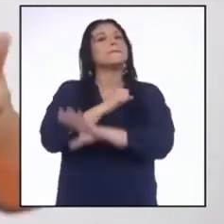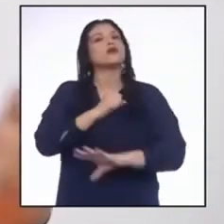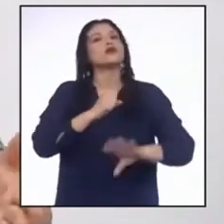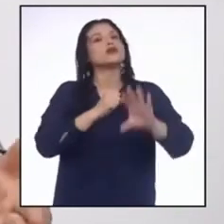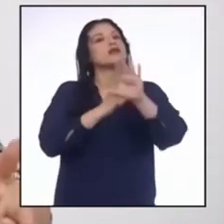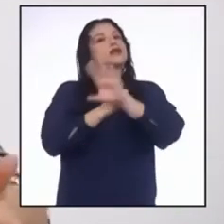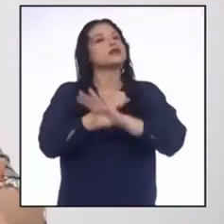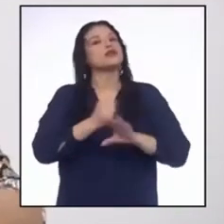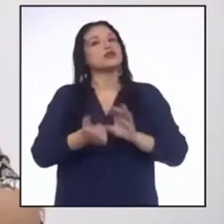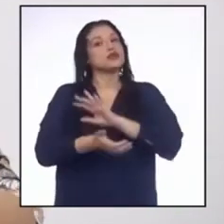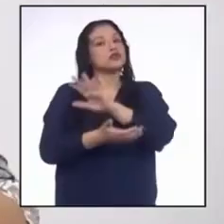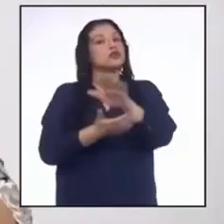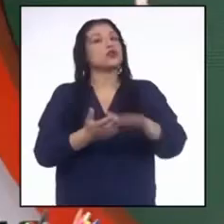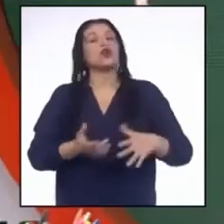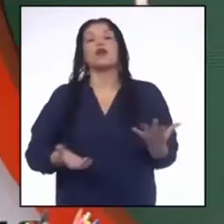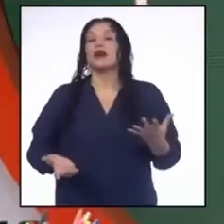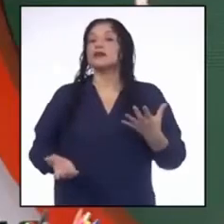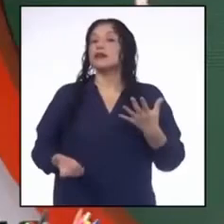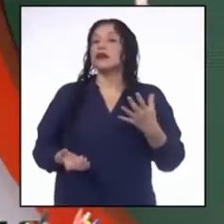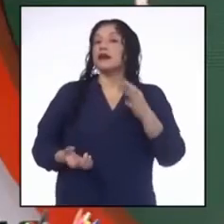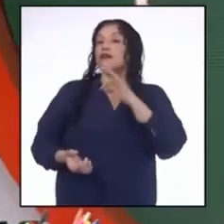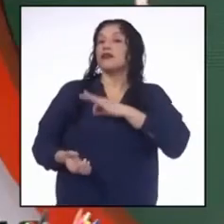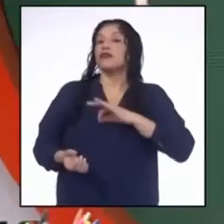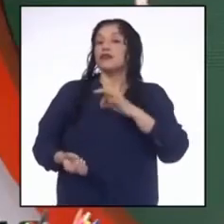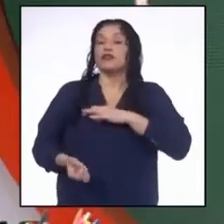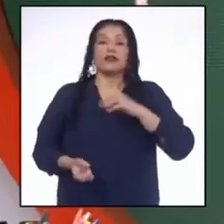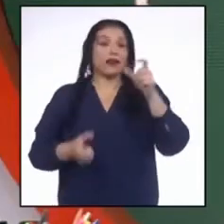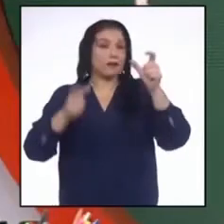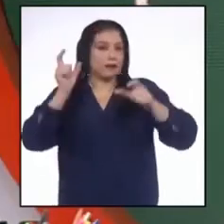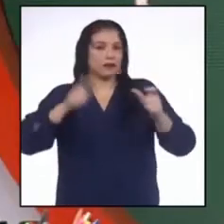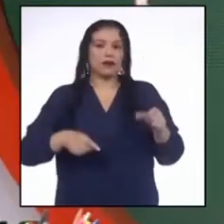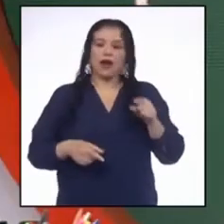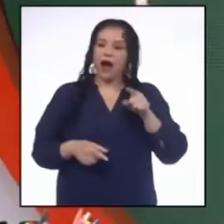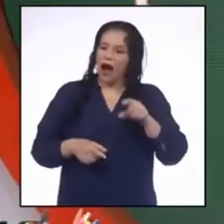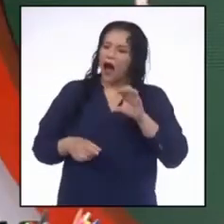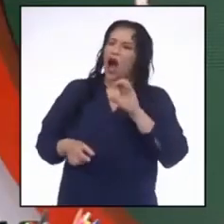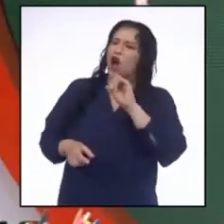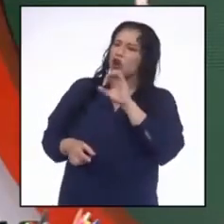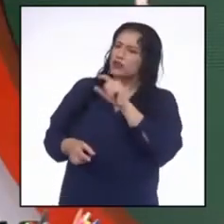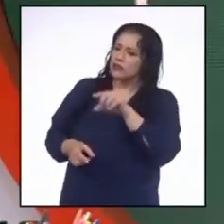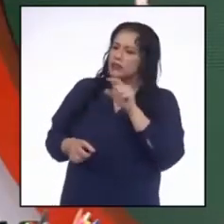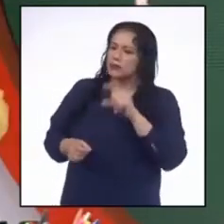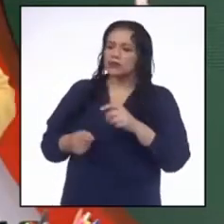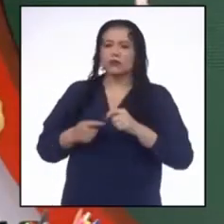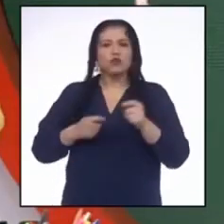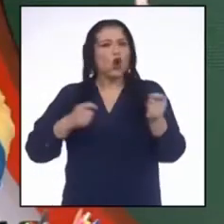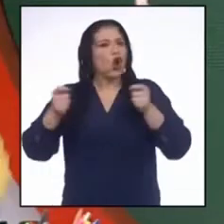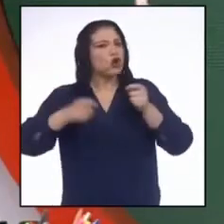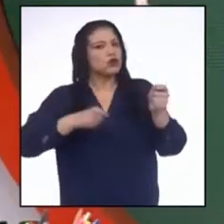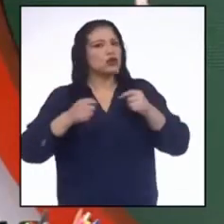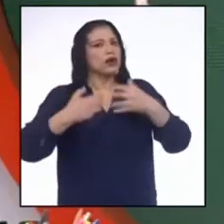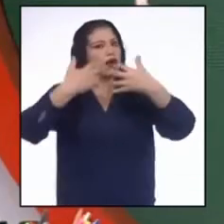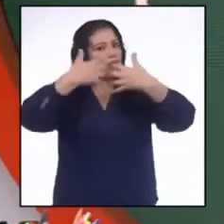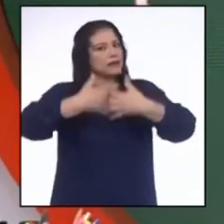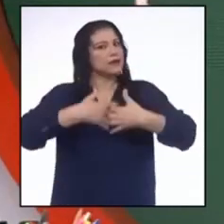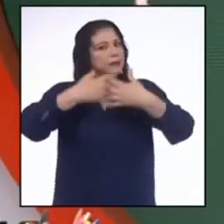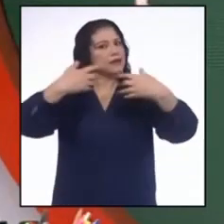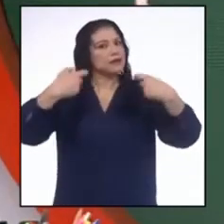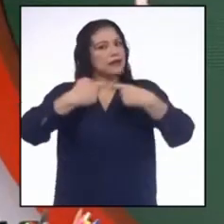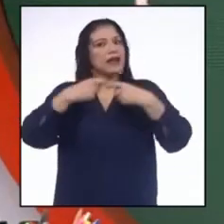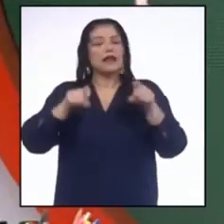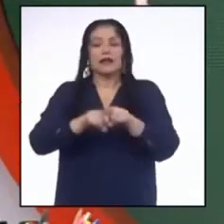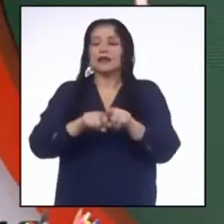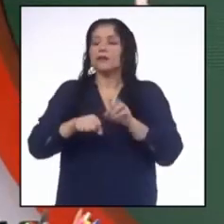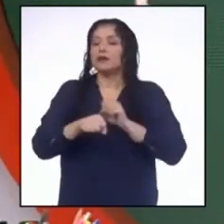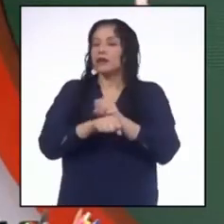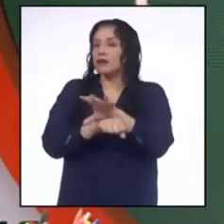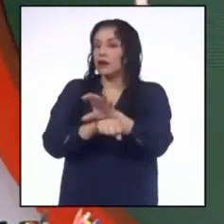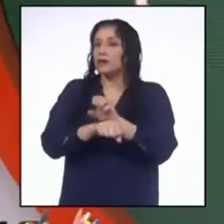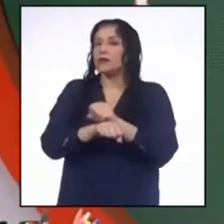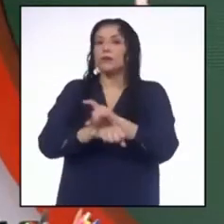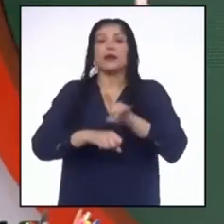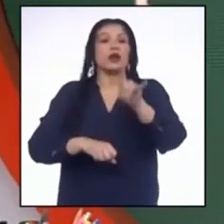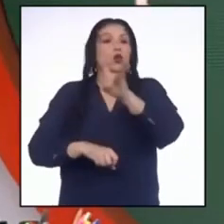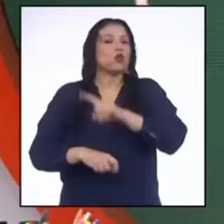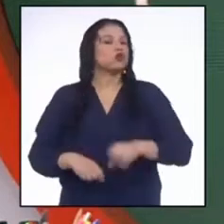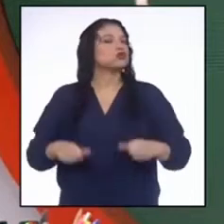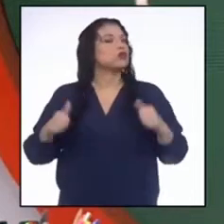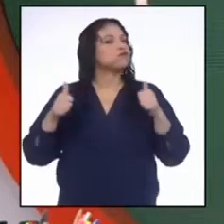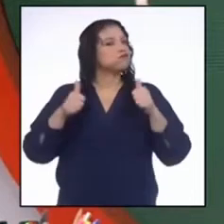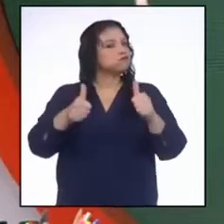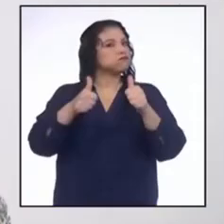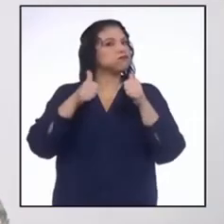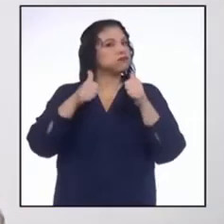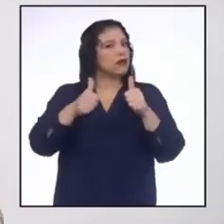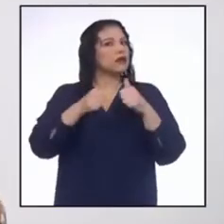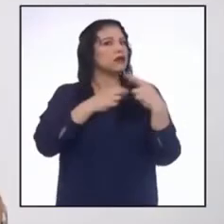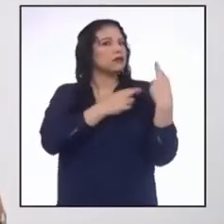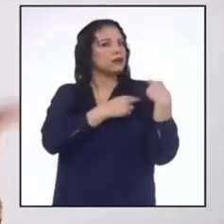intereses de la población. O sea, que ellos se encargan de regular a las empresas eléctricas y también nos hacen recomendaciones para el uso correcto de